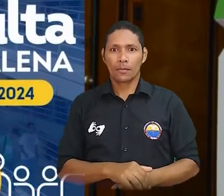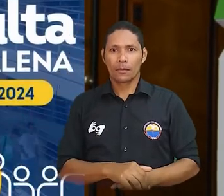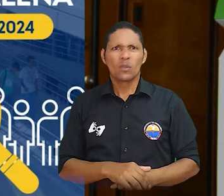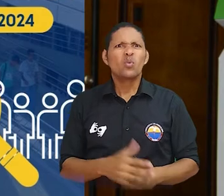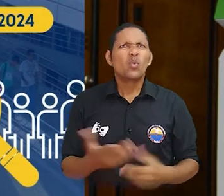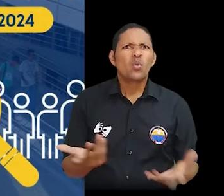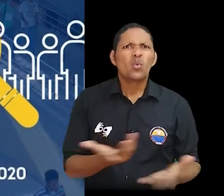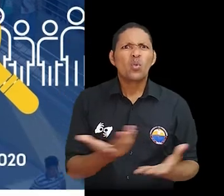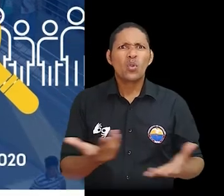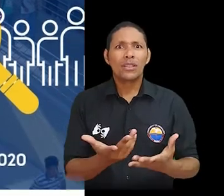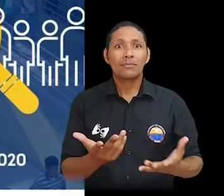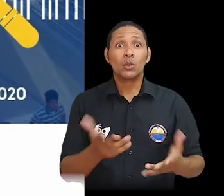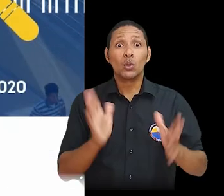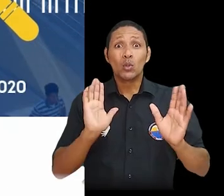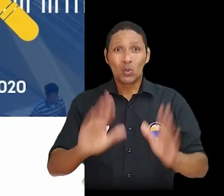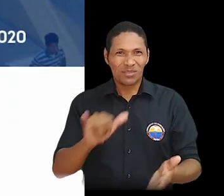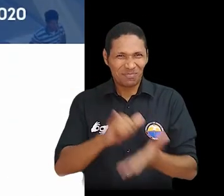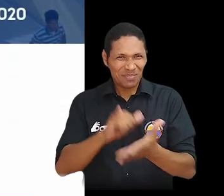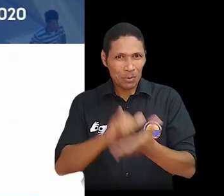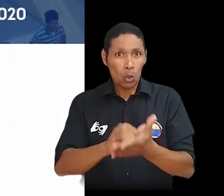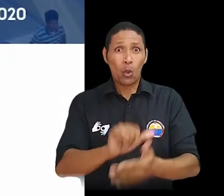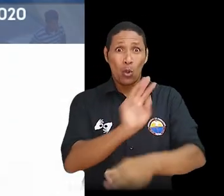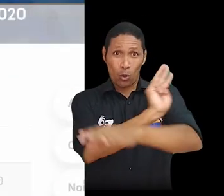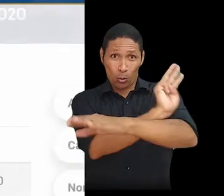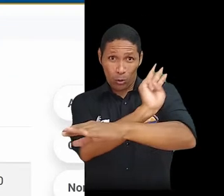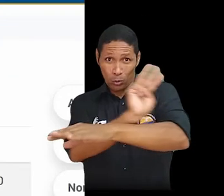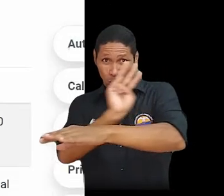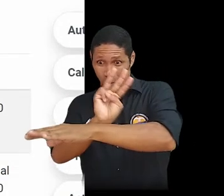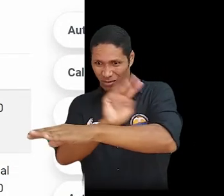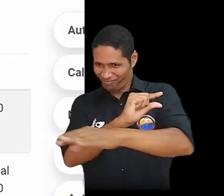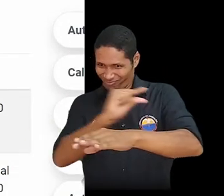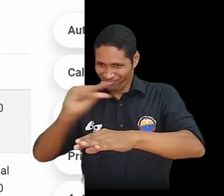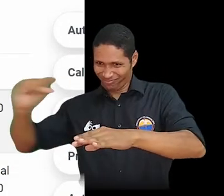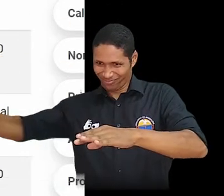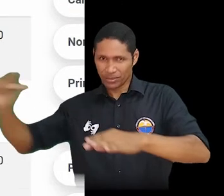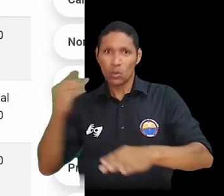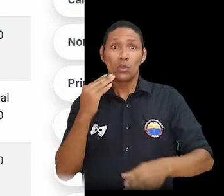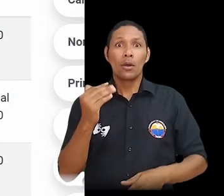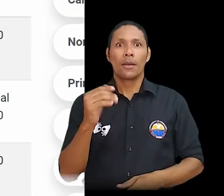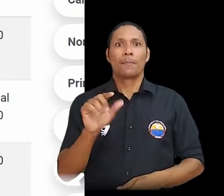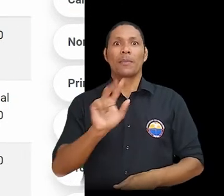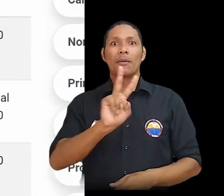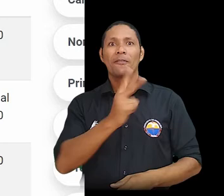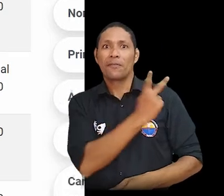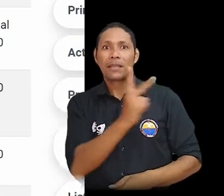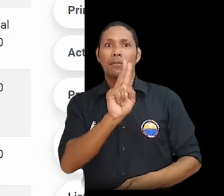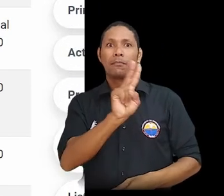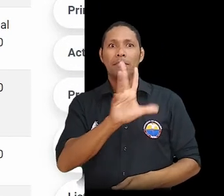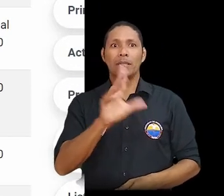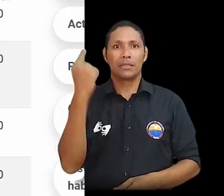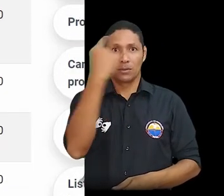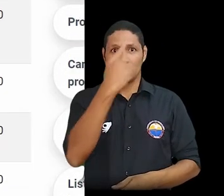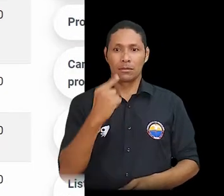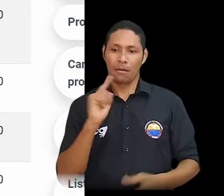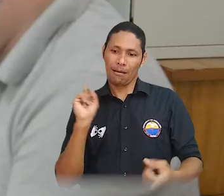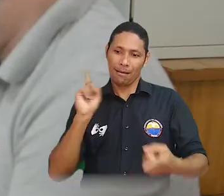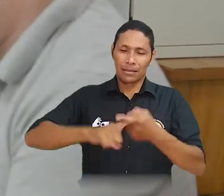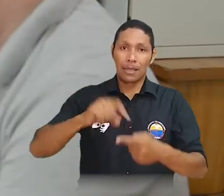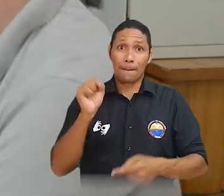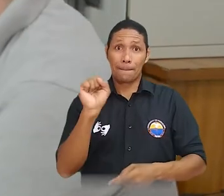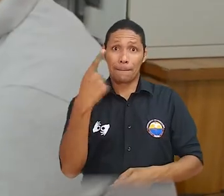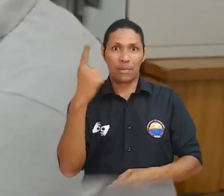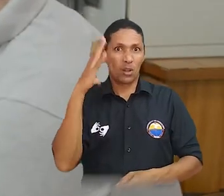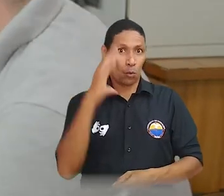consultarse en el portal www.consulta.unimagdalena.edu.co. Las inscripciones,